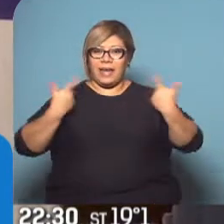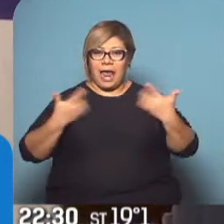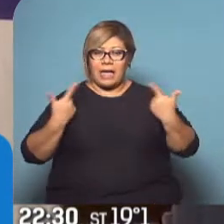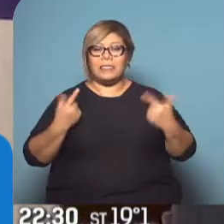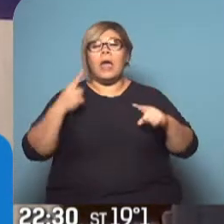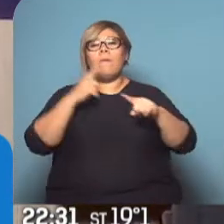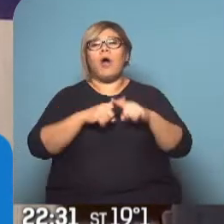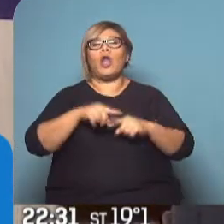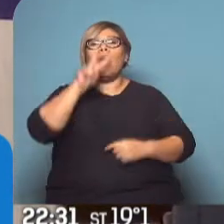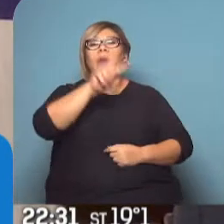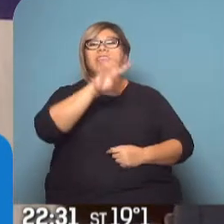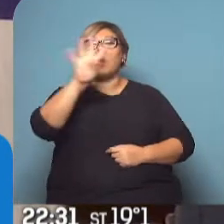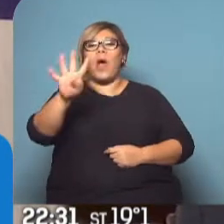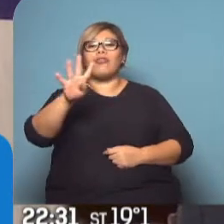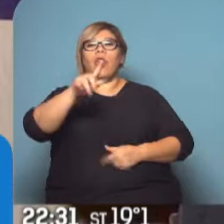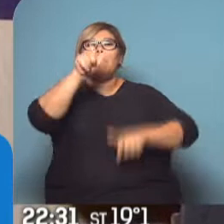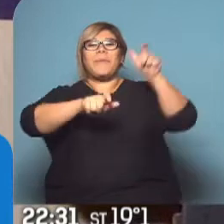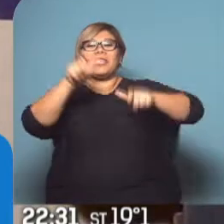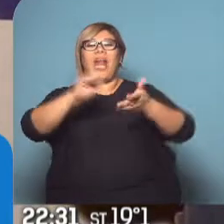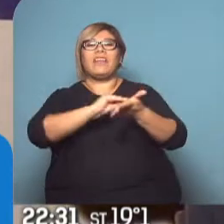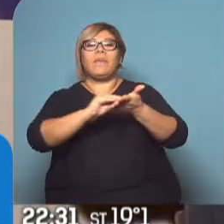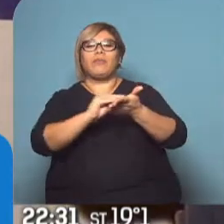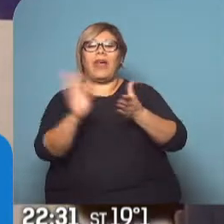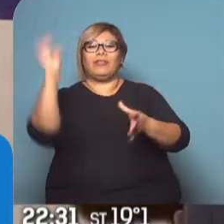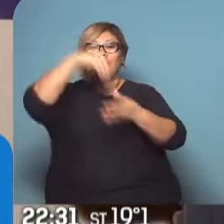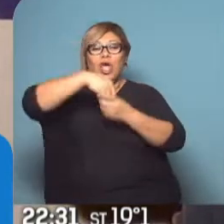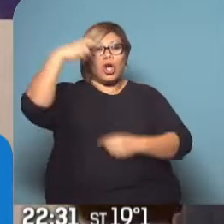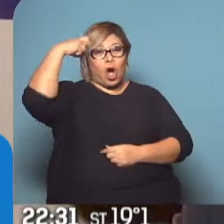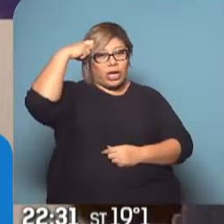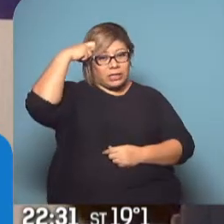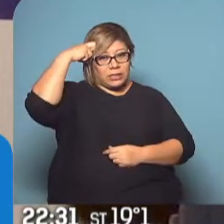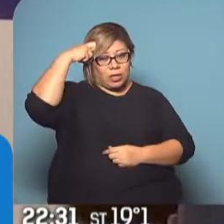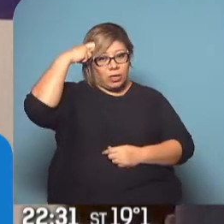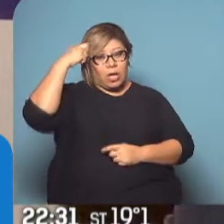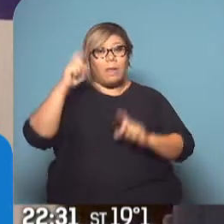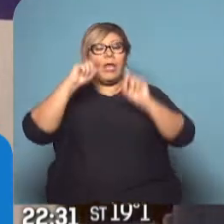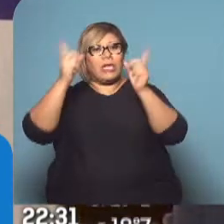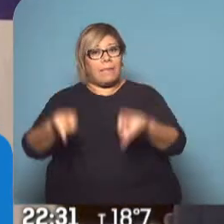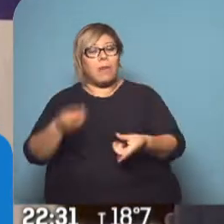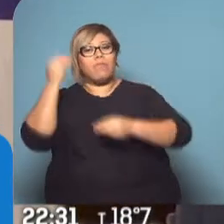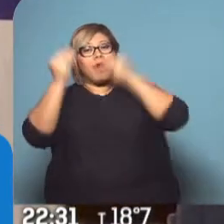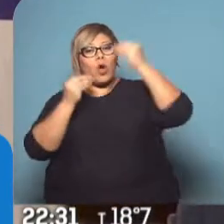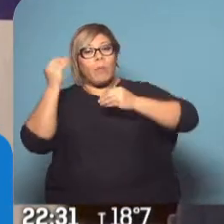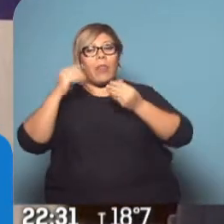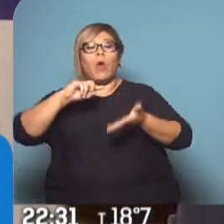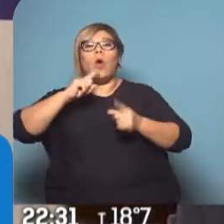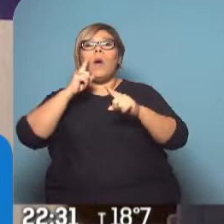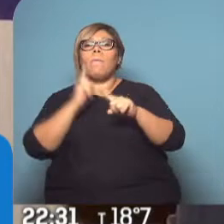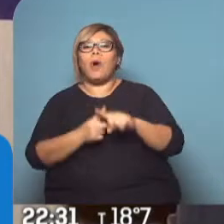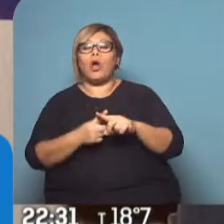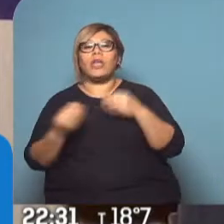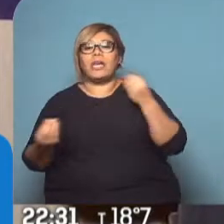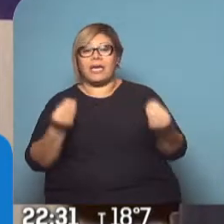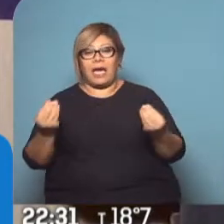diputados, y por la compañía de esos 2 millones y medio de compatriotas. Y un momento de preocupación, porque no ha sido posible